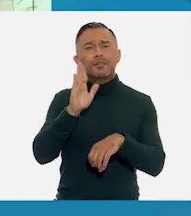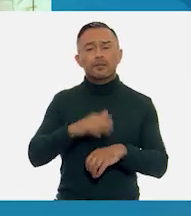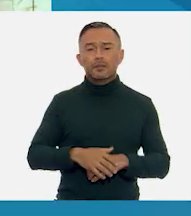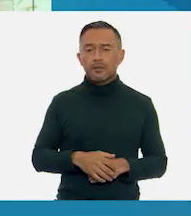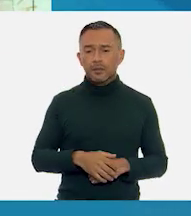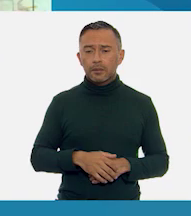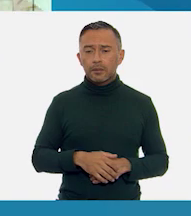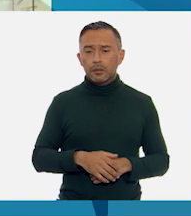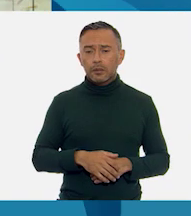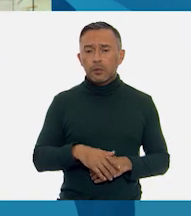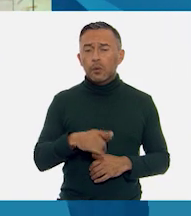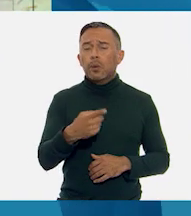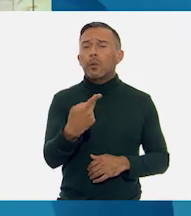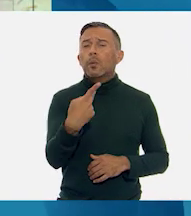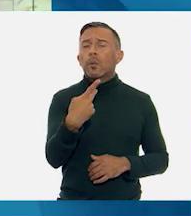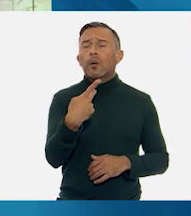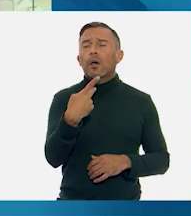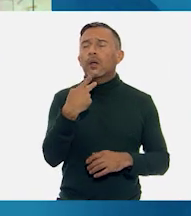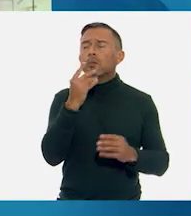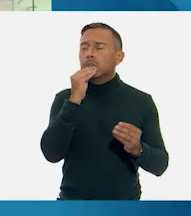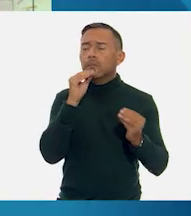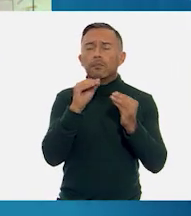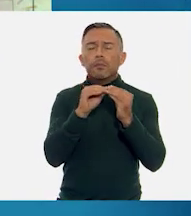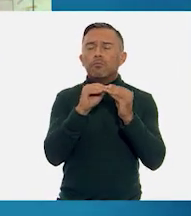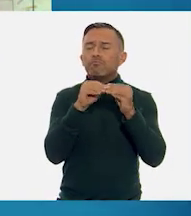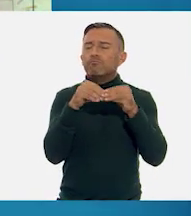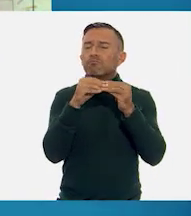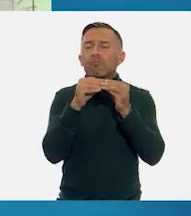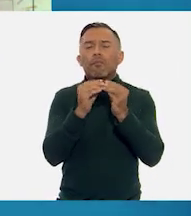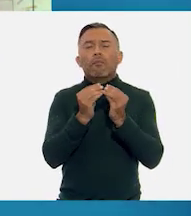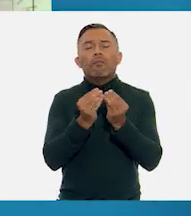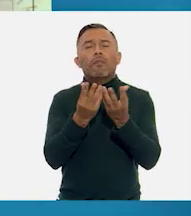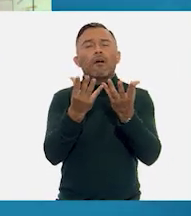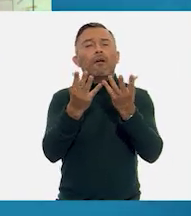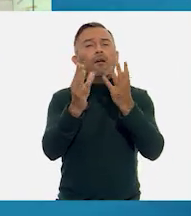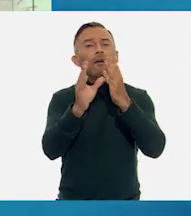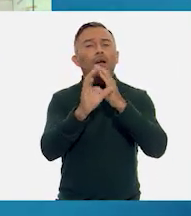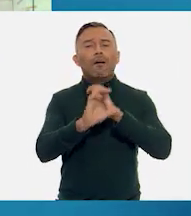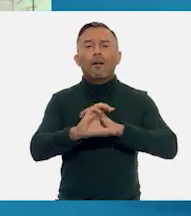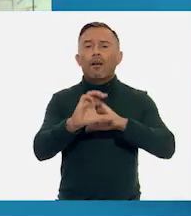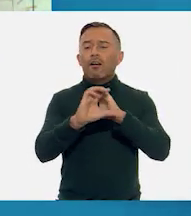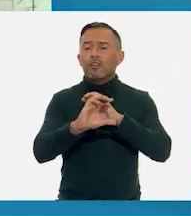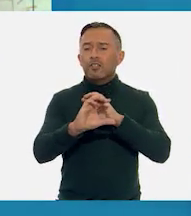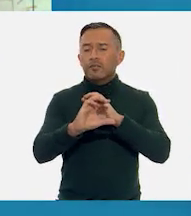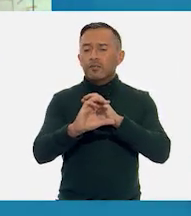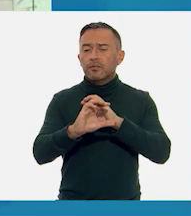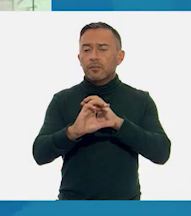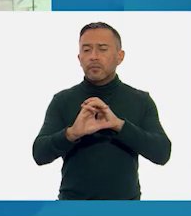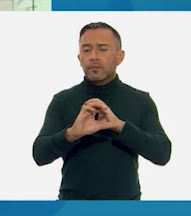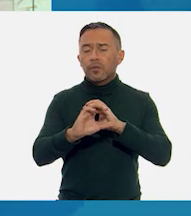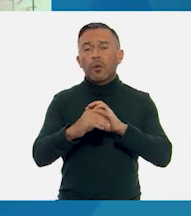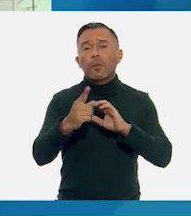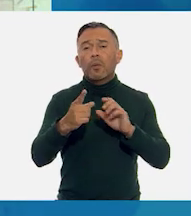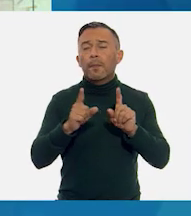verso cantaremos, al mismo paso bailarás.